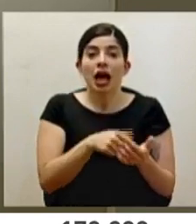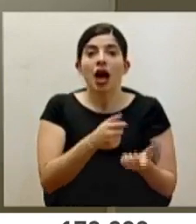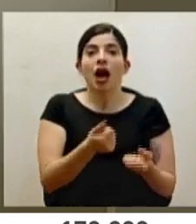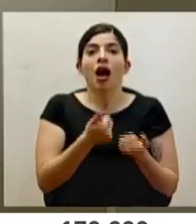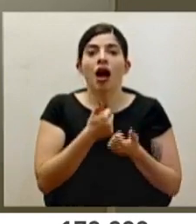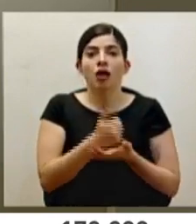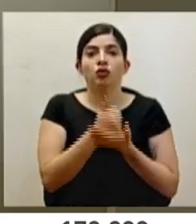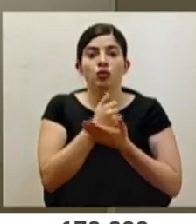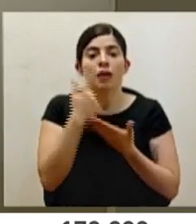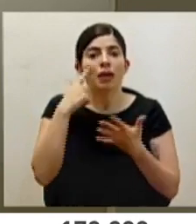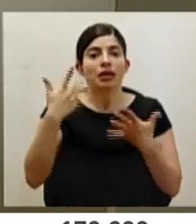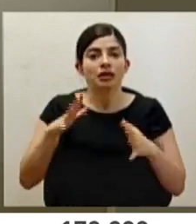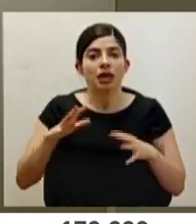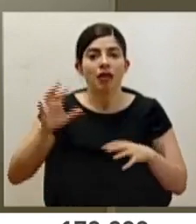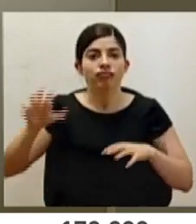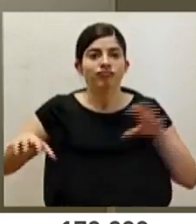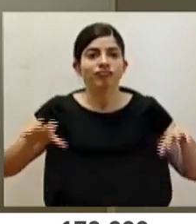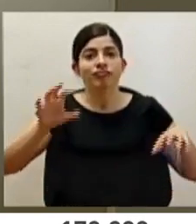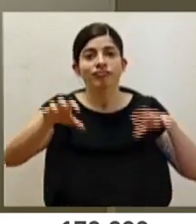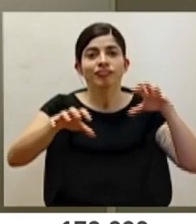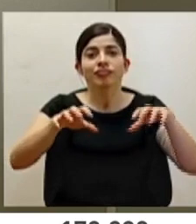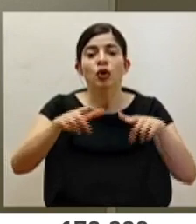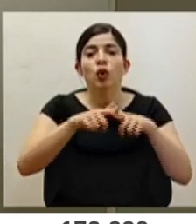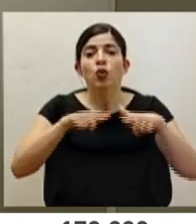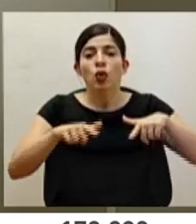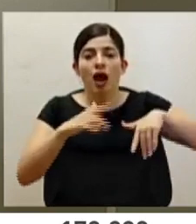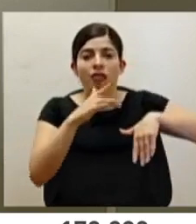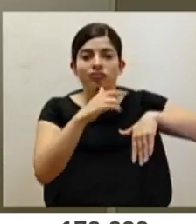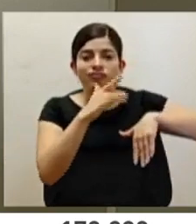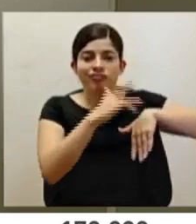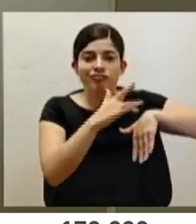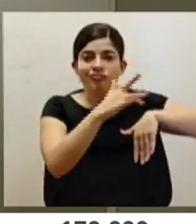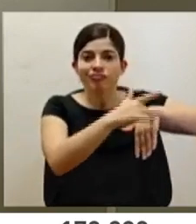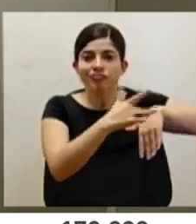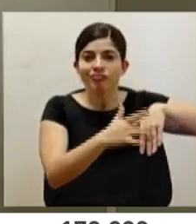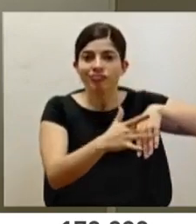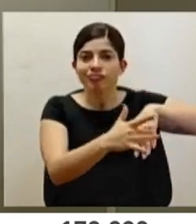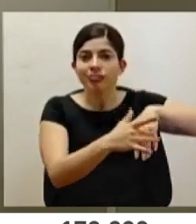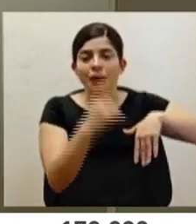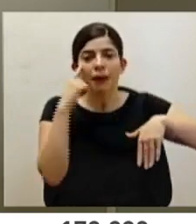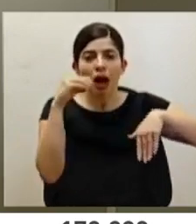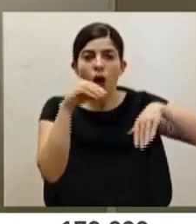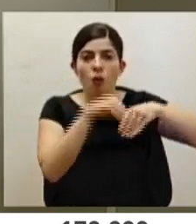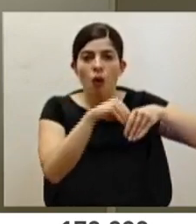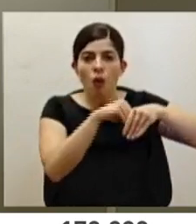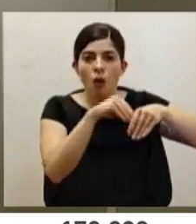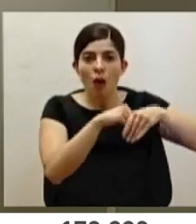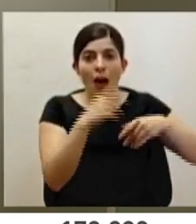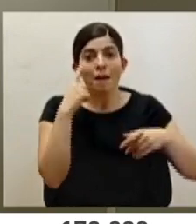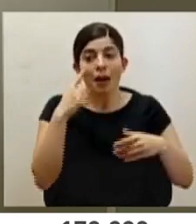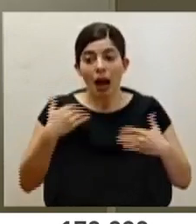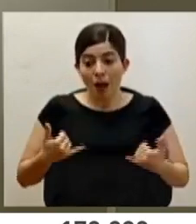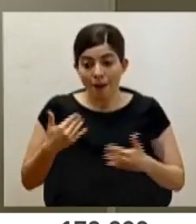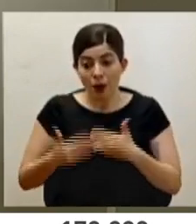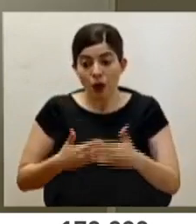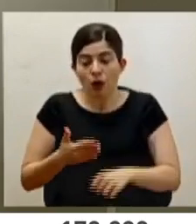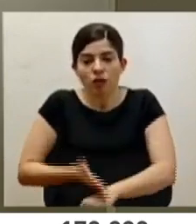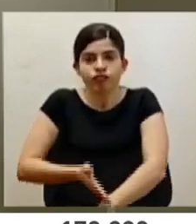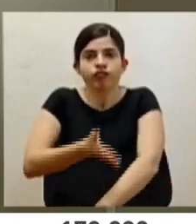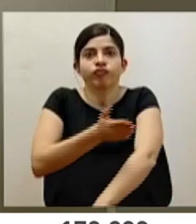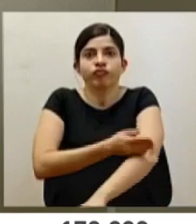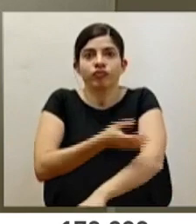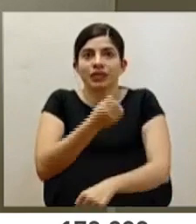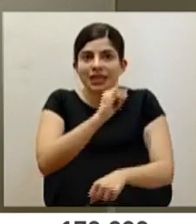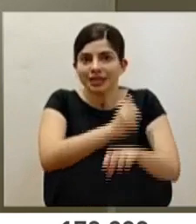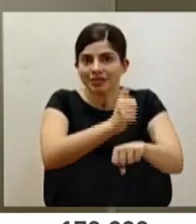regionalizados estos puntos de almacenamiento y optimizar el proceso que en este momento se desarrolla. En